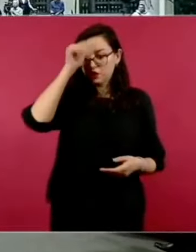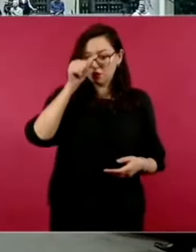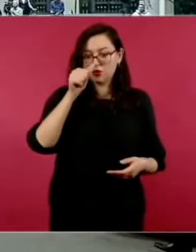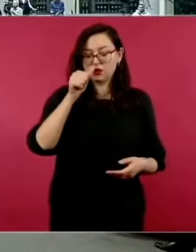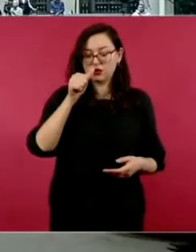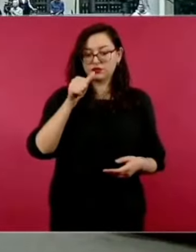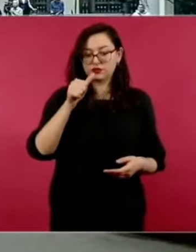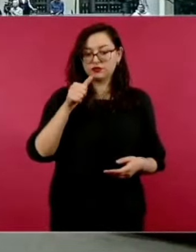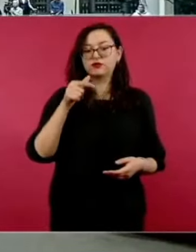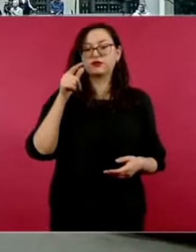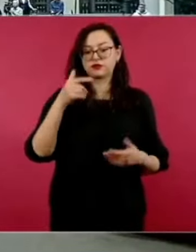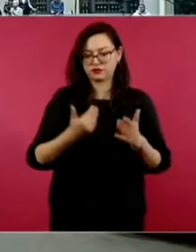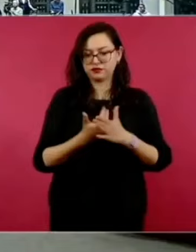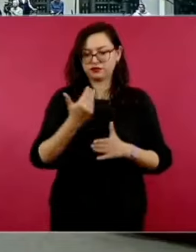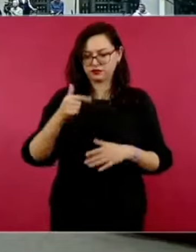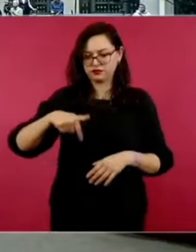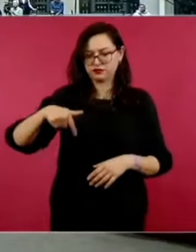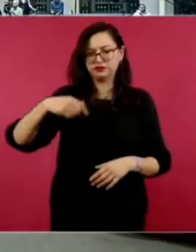pero mañanera,